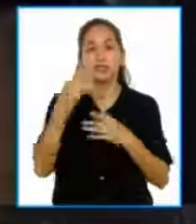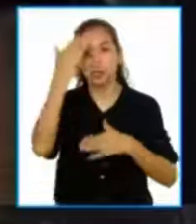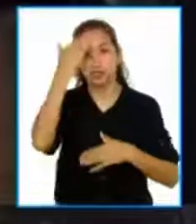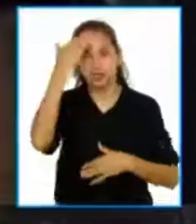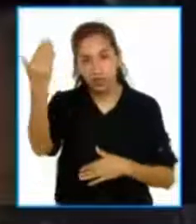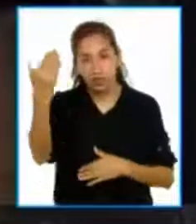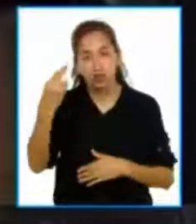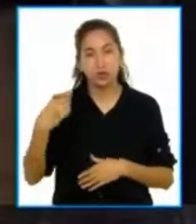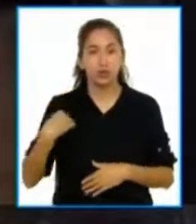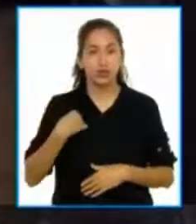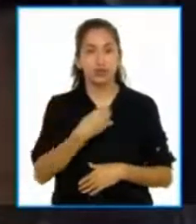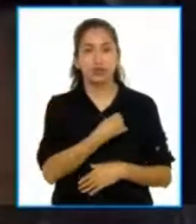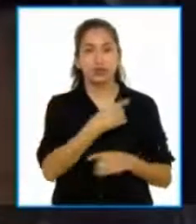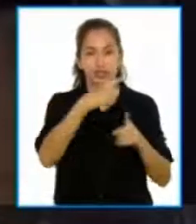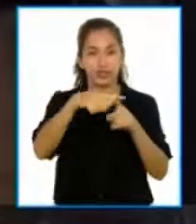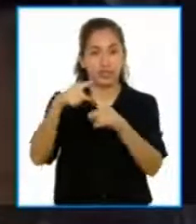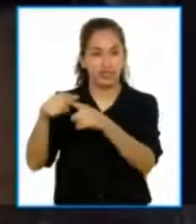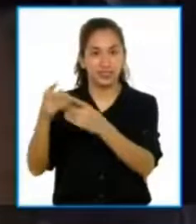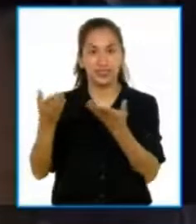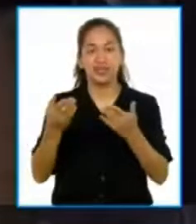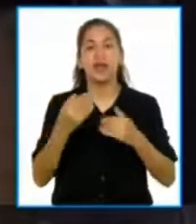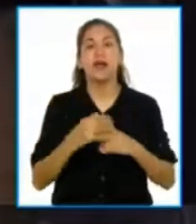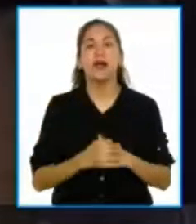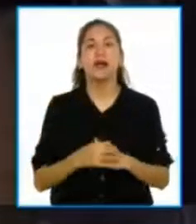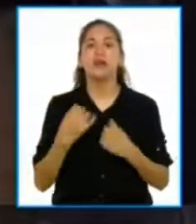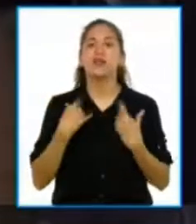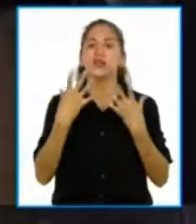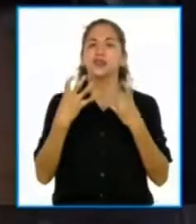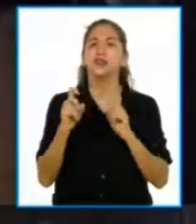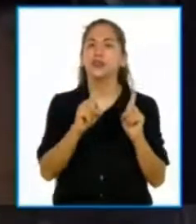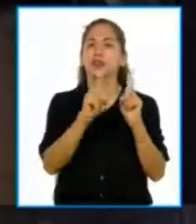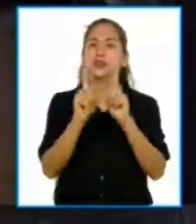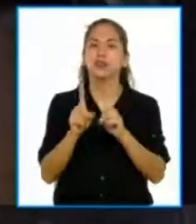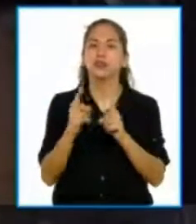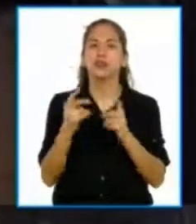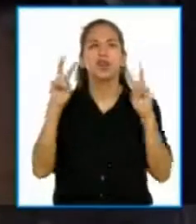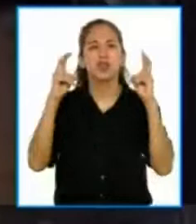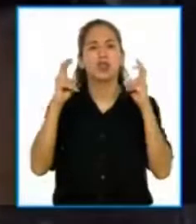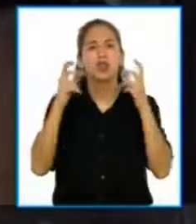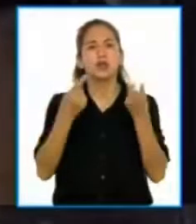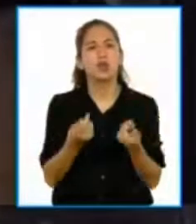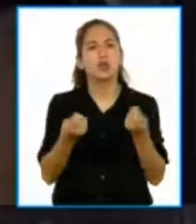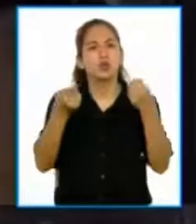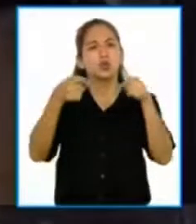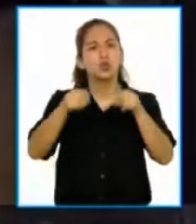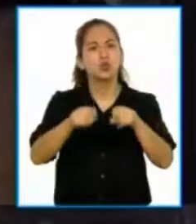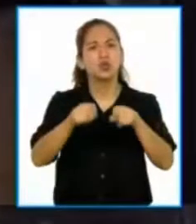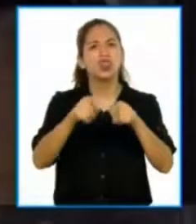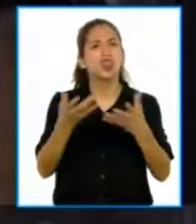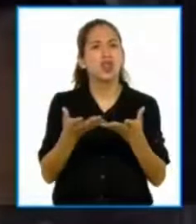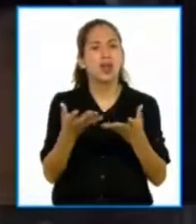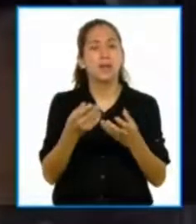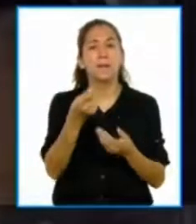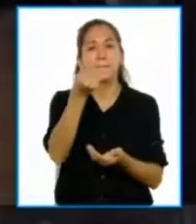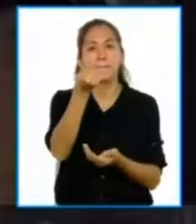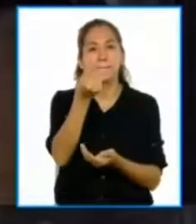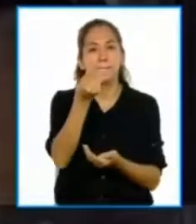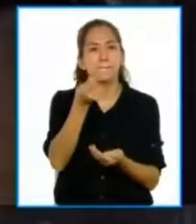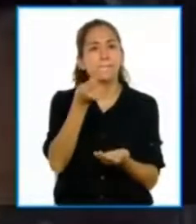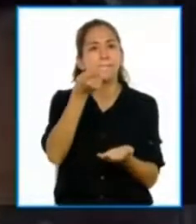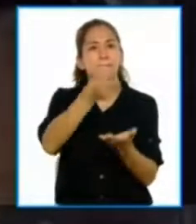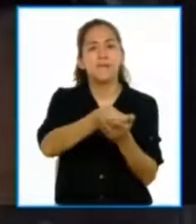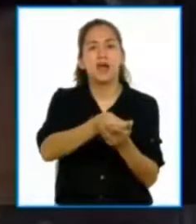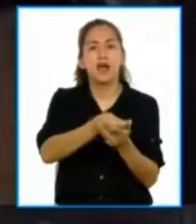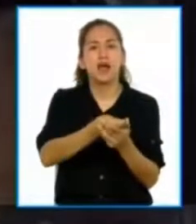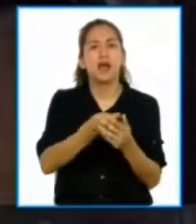Tengo dos consultas, en realidad, breves. La primera es sobre la postrecación o la prórroga para el pago de los créditos